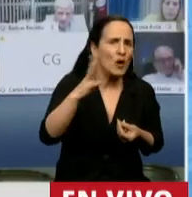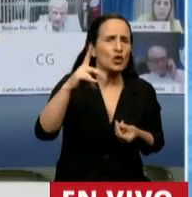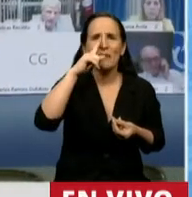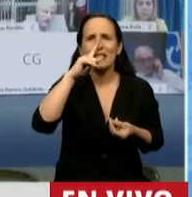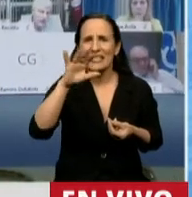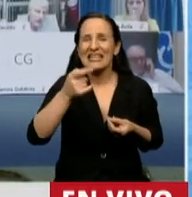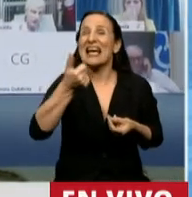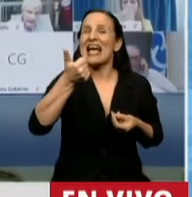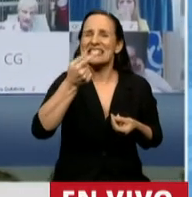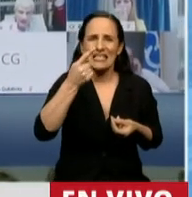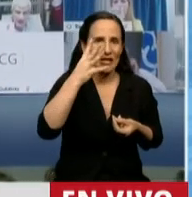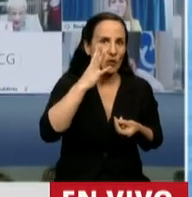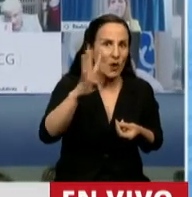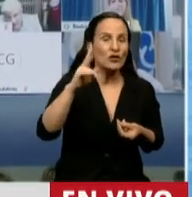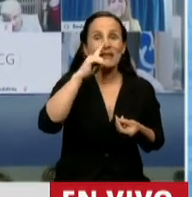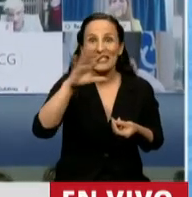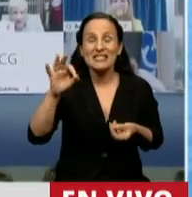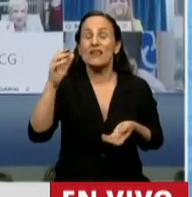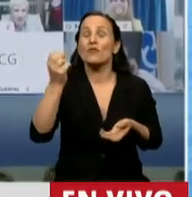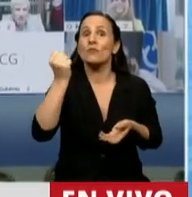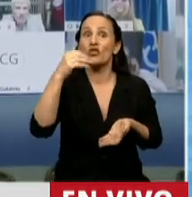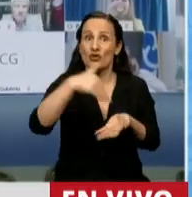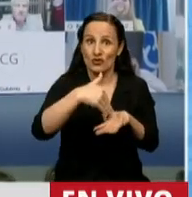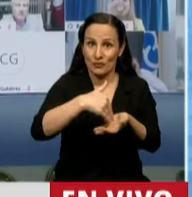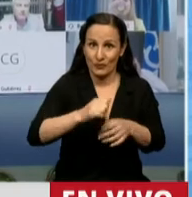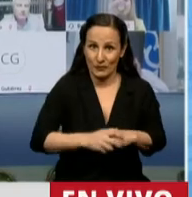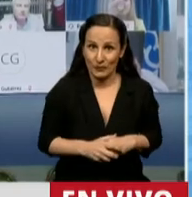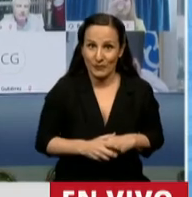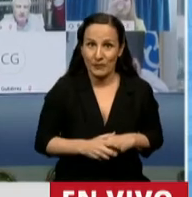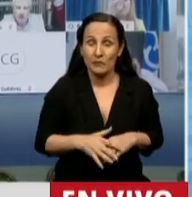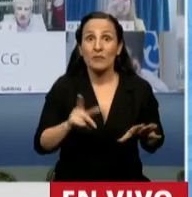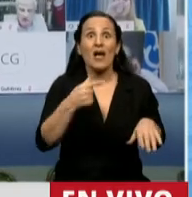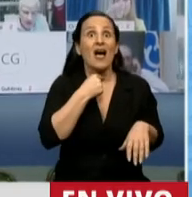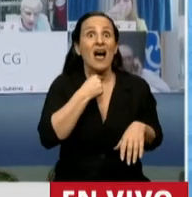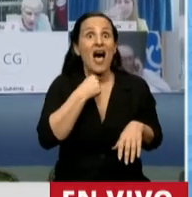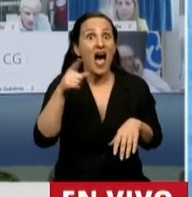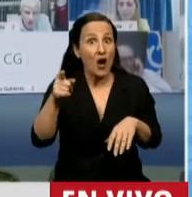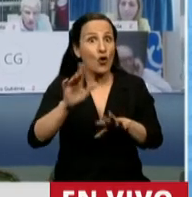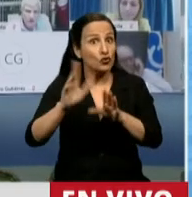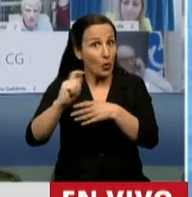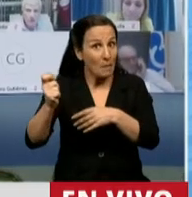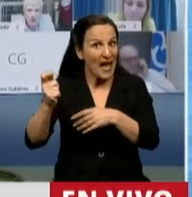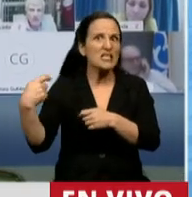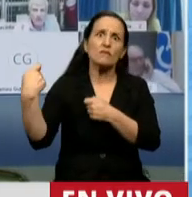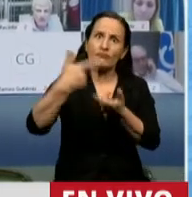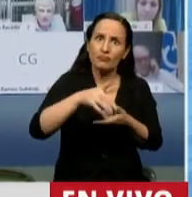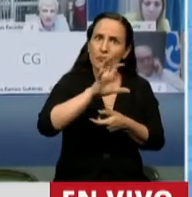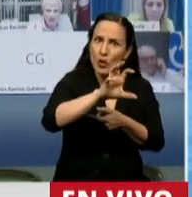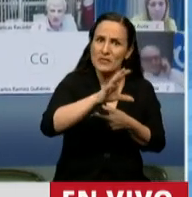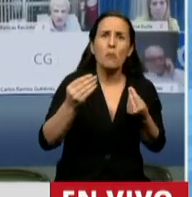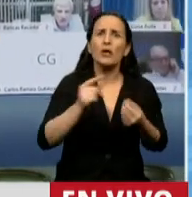4.700 millones de pesos, y que en agosto le devolvieron a la provincia porque el Ejecutivo